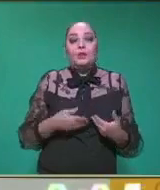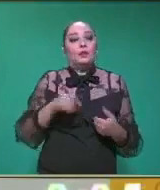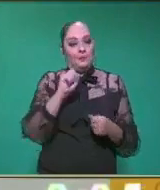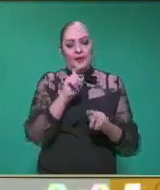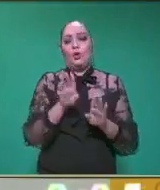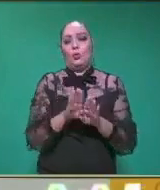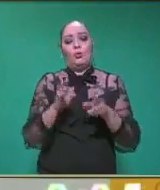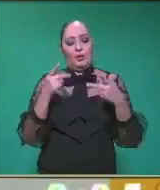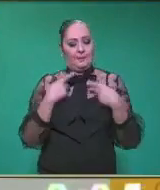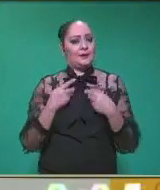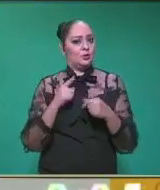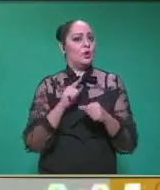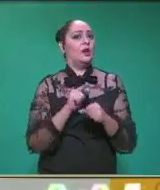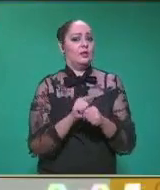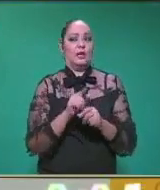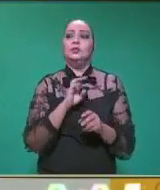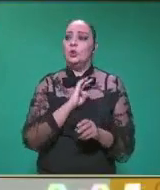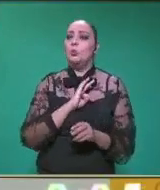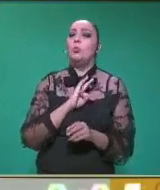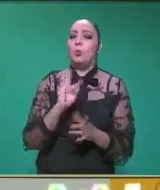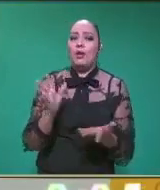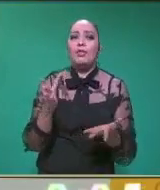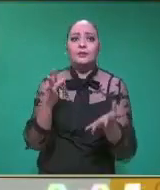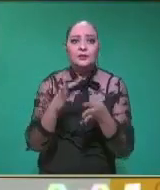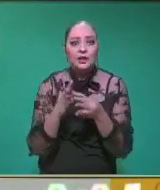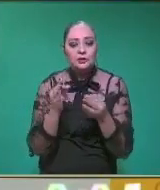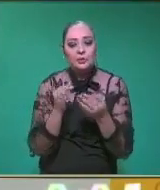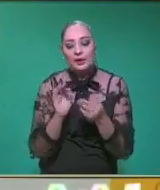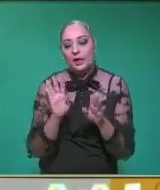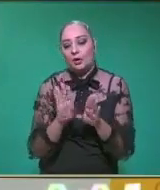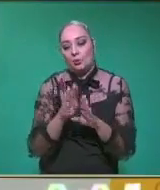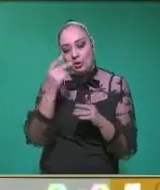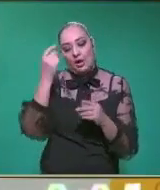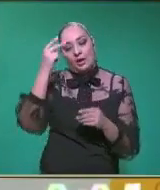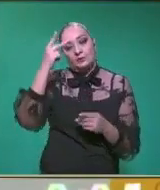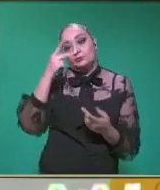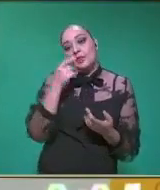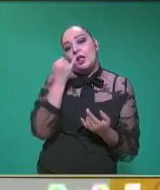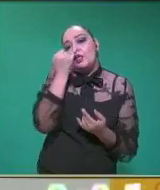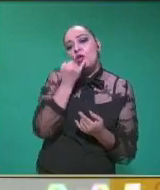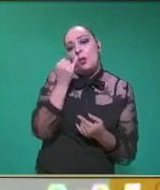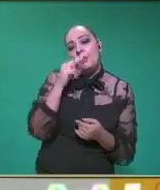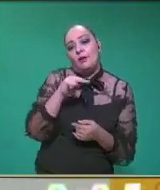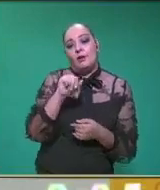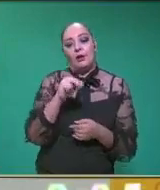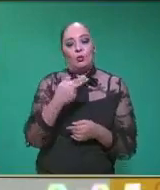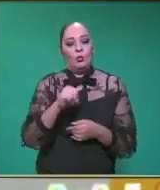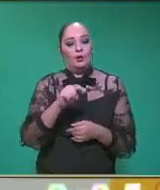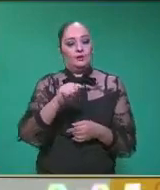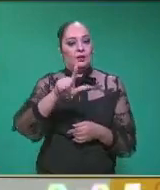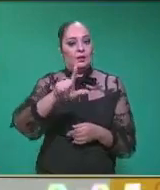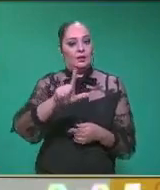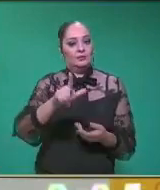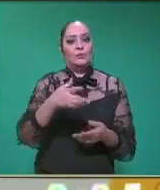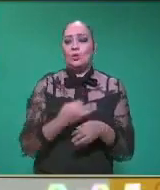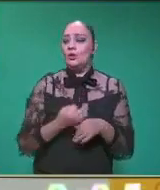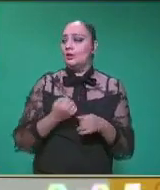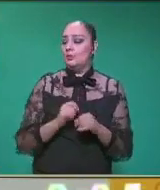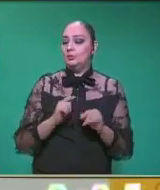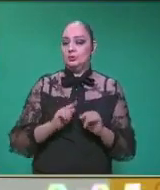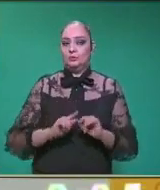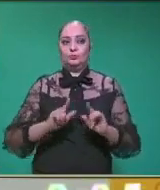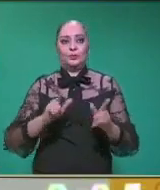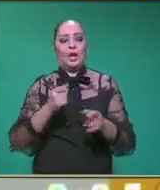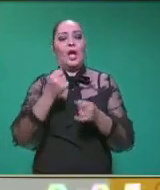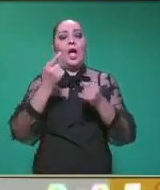personalidad se pueden describir en la lengua náhuatl. Y, bueno, pues, ¿qué le parece si ahorita les compartimos a nuestros alumnos